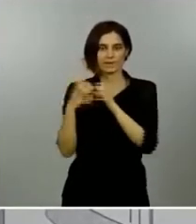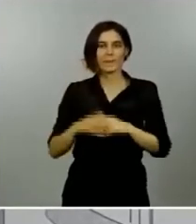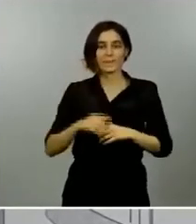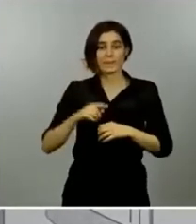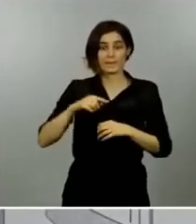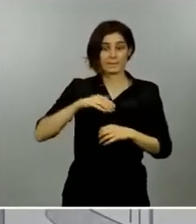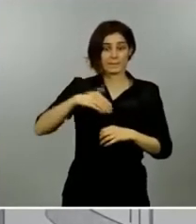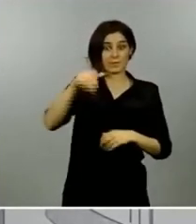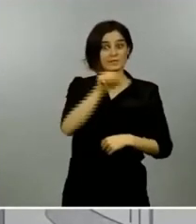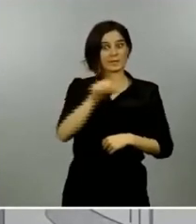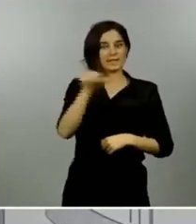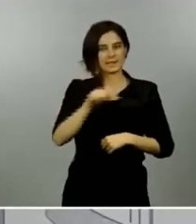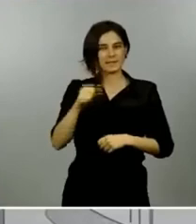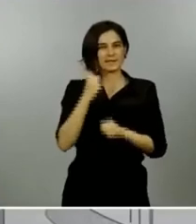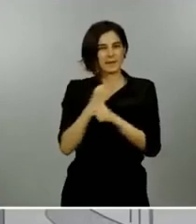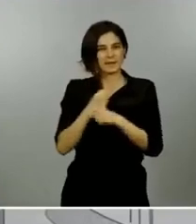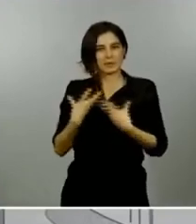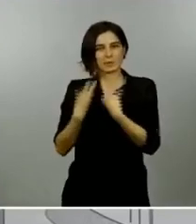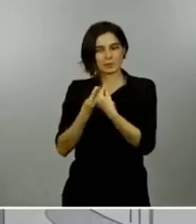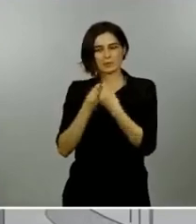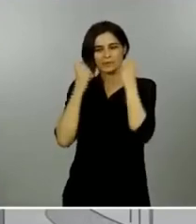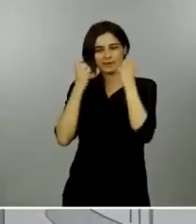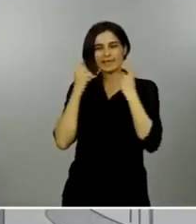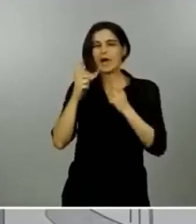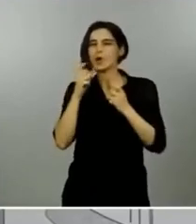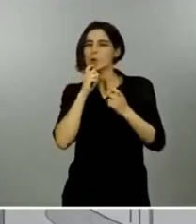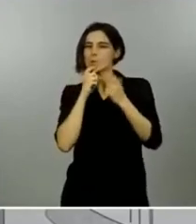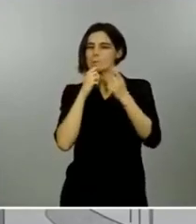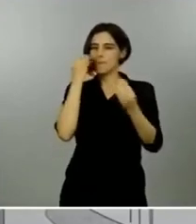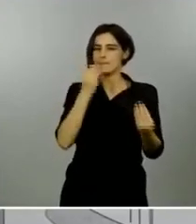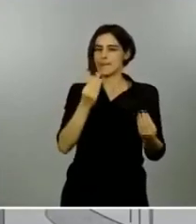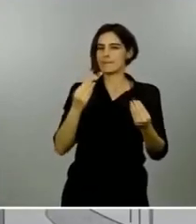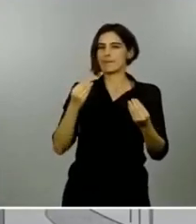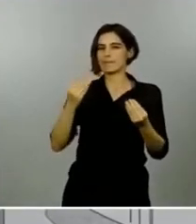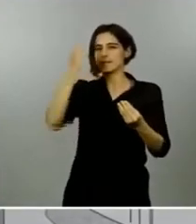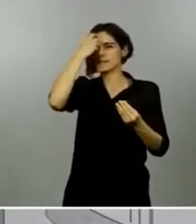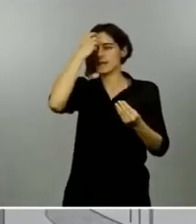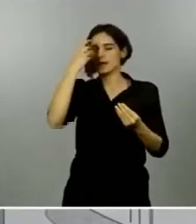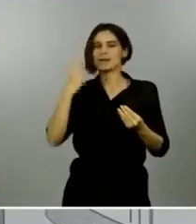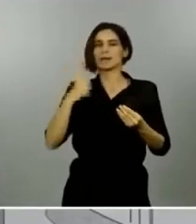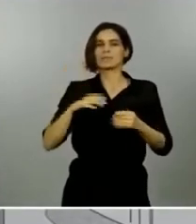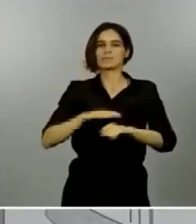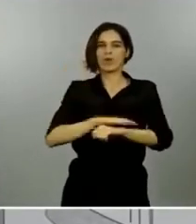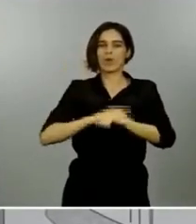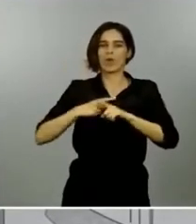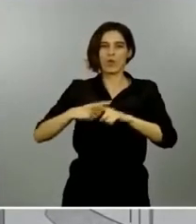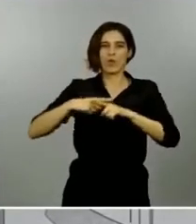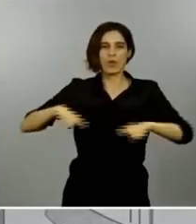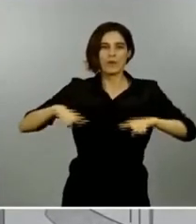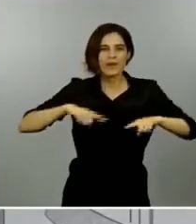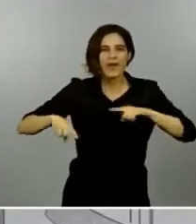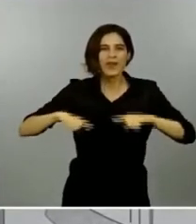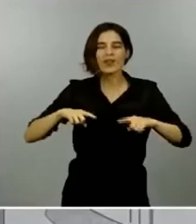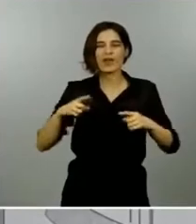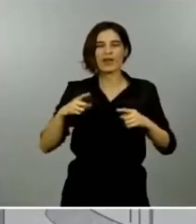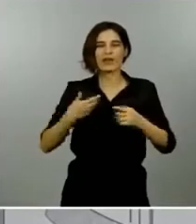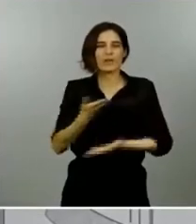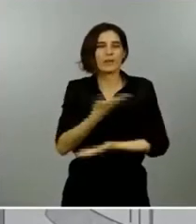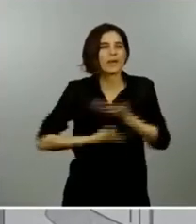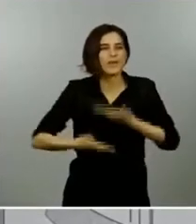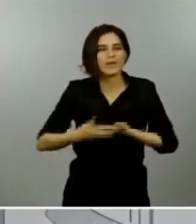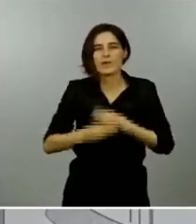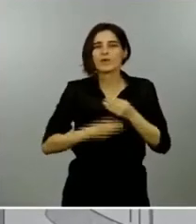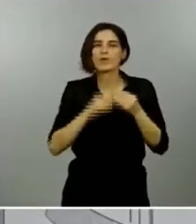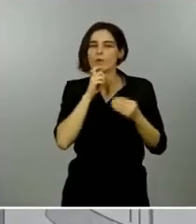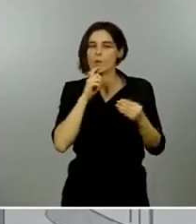para afinar aún más esos mecanismos de coordinación y de cogobernanza. A medida que progresamos